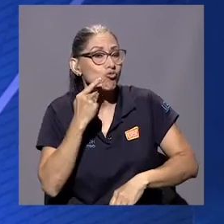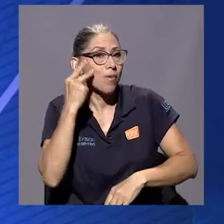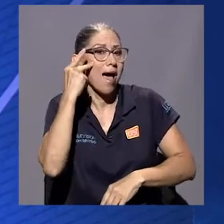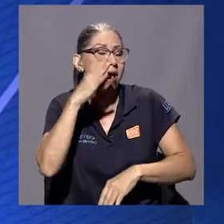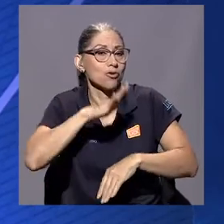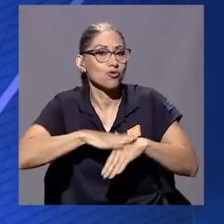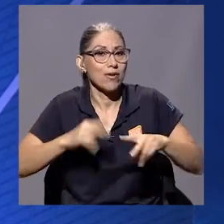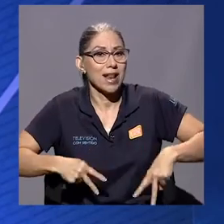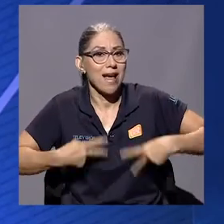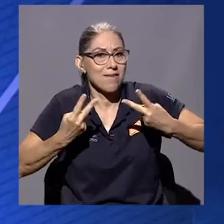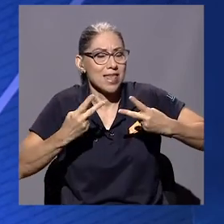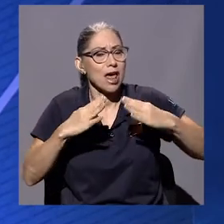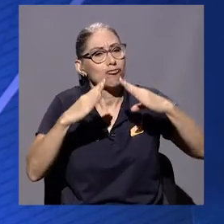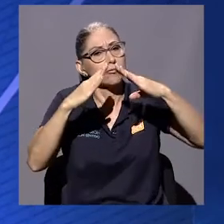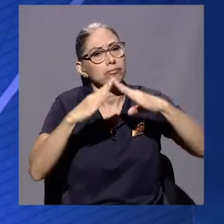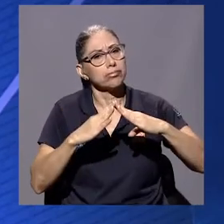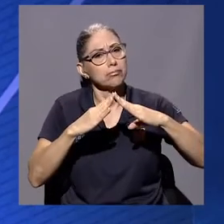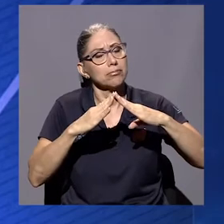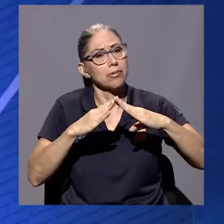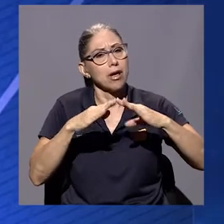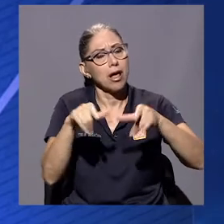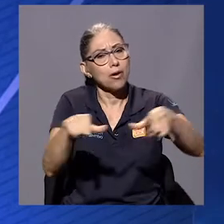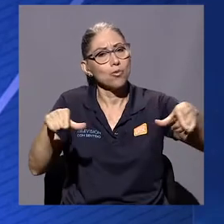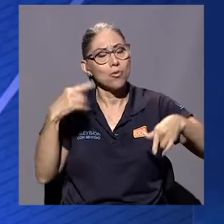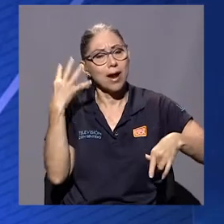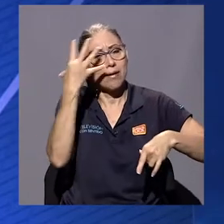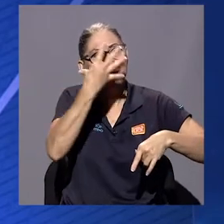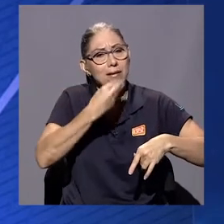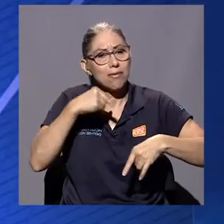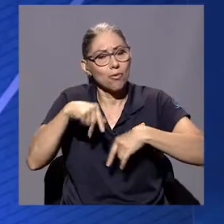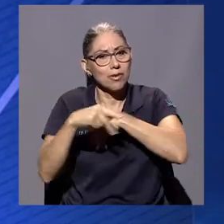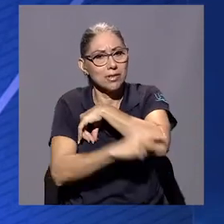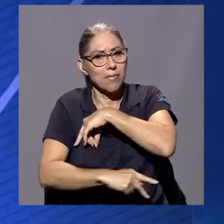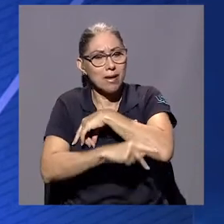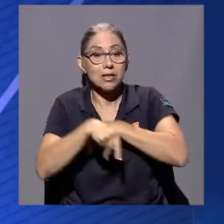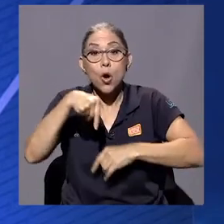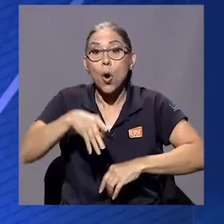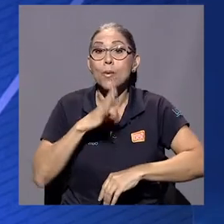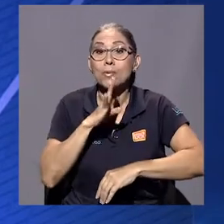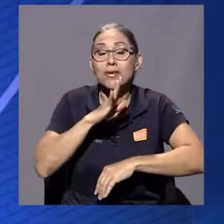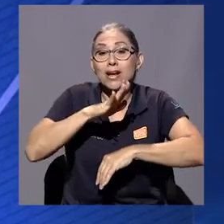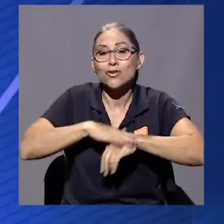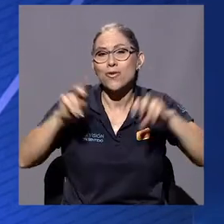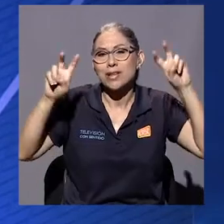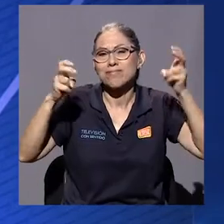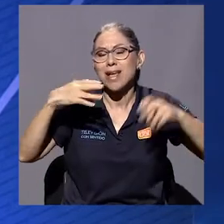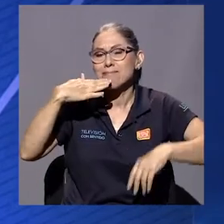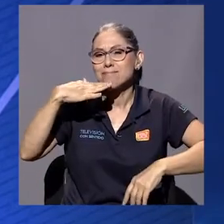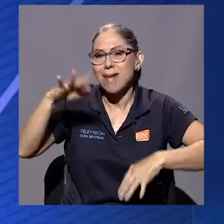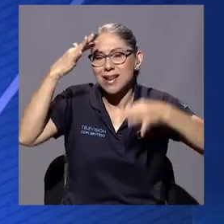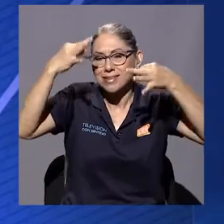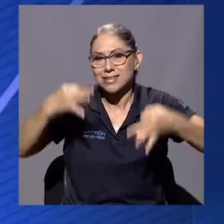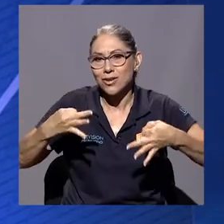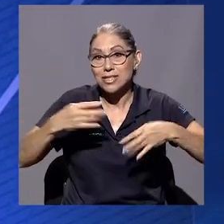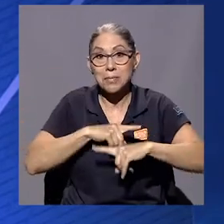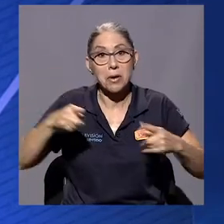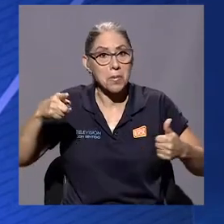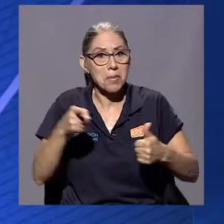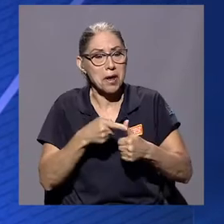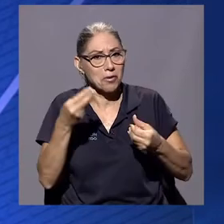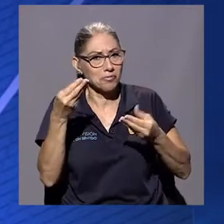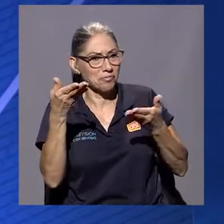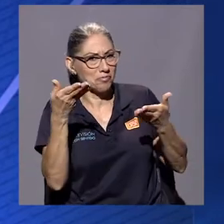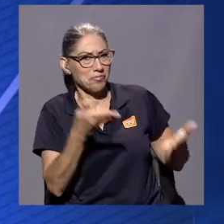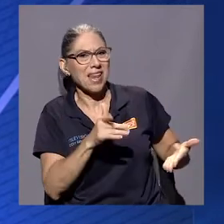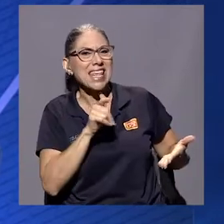en una zona muy linda de este país. Así que hoy vamos a conversar sobre malas decisiones, pero antes les comento quién